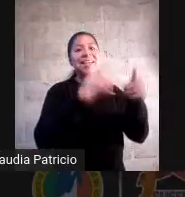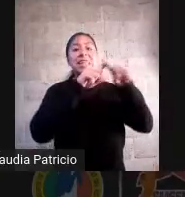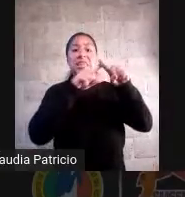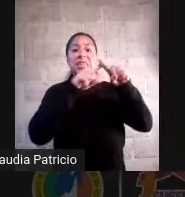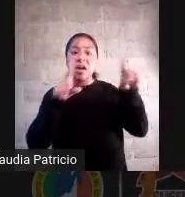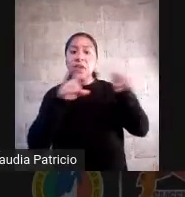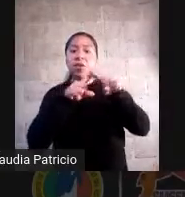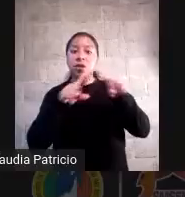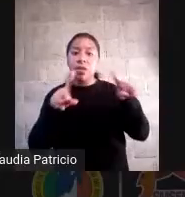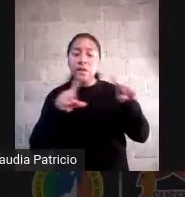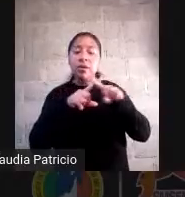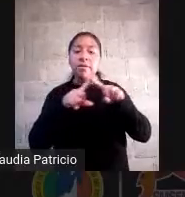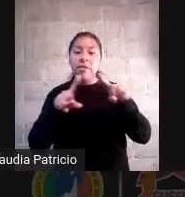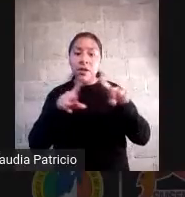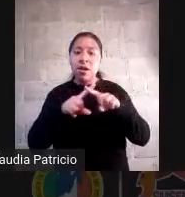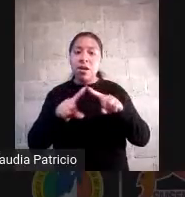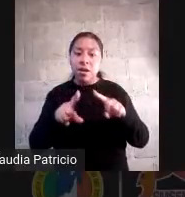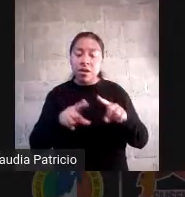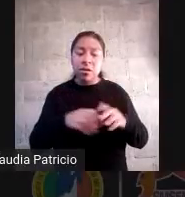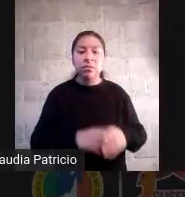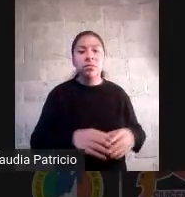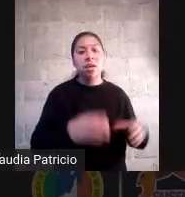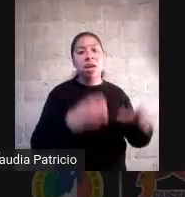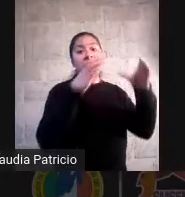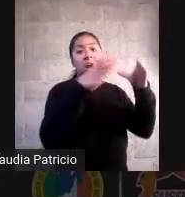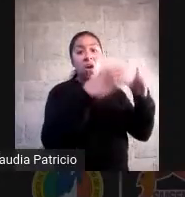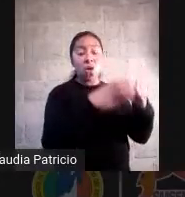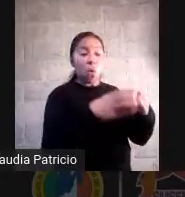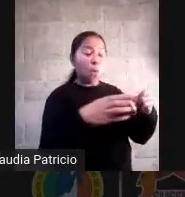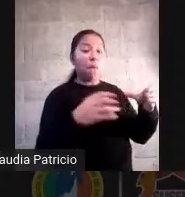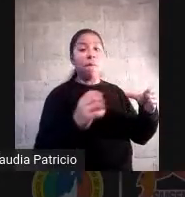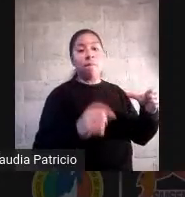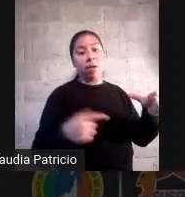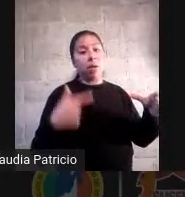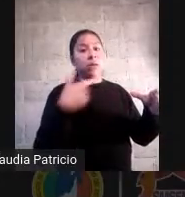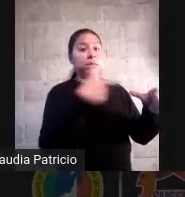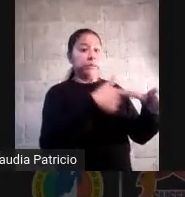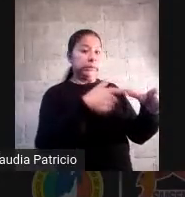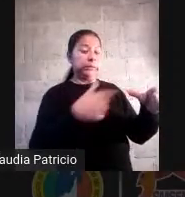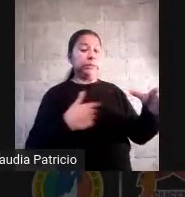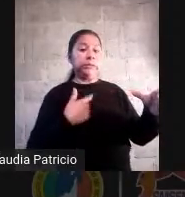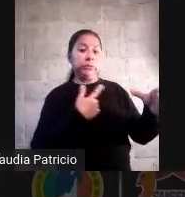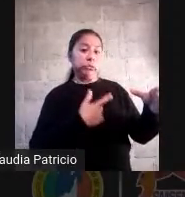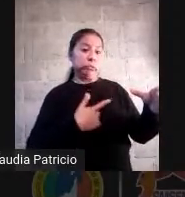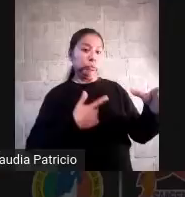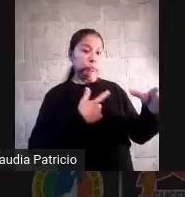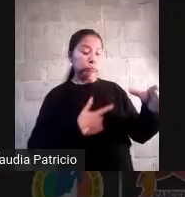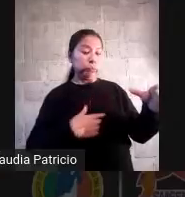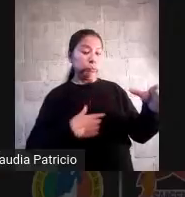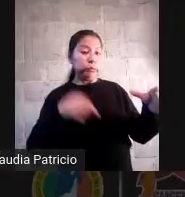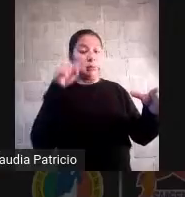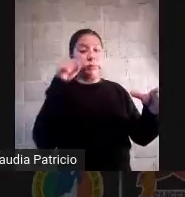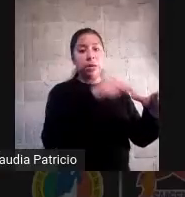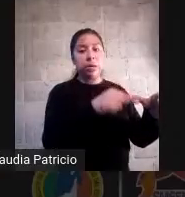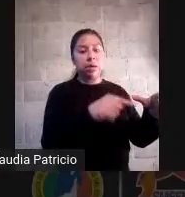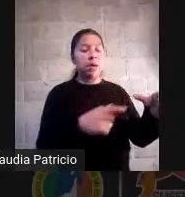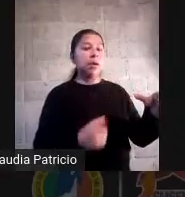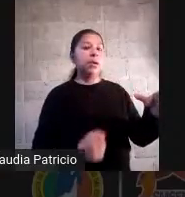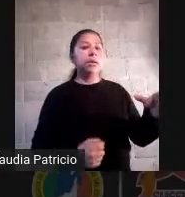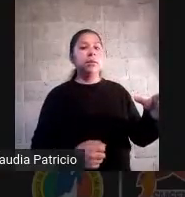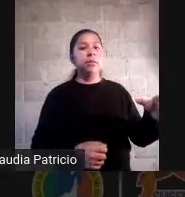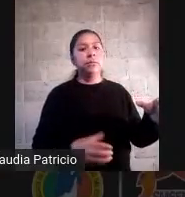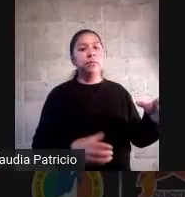esta diversidad se van uniendo pequeños grupos por afinidades porque a unos les gustó aprender